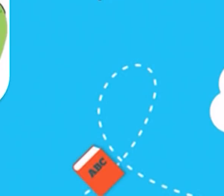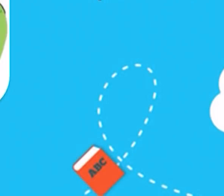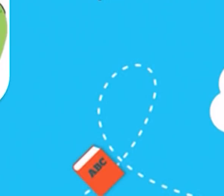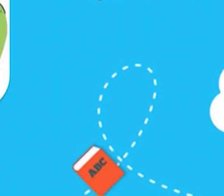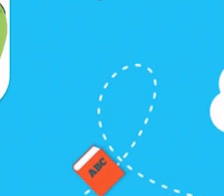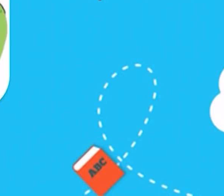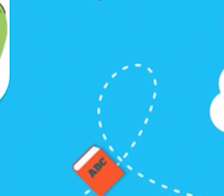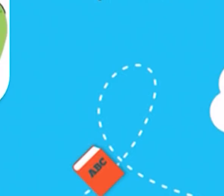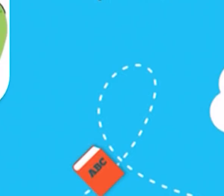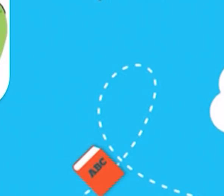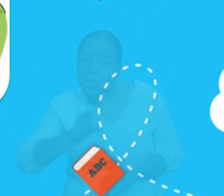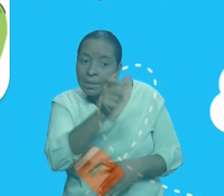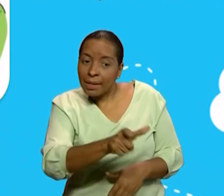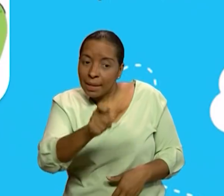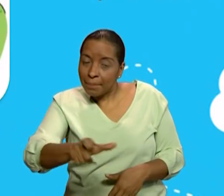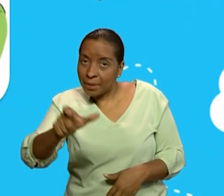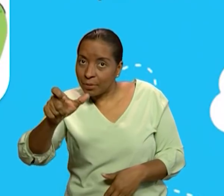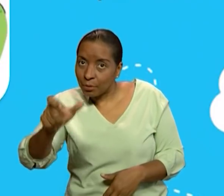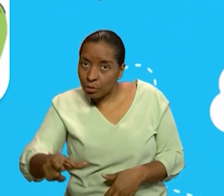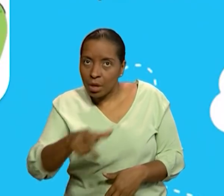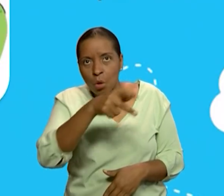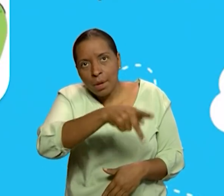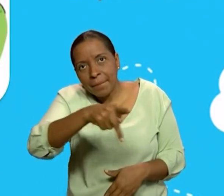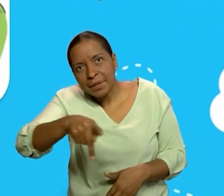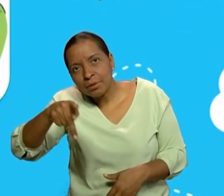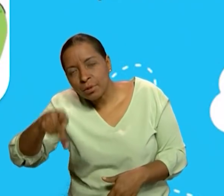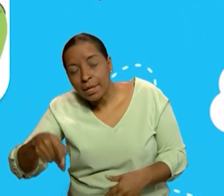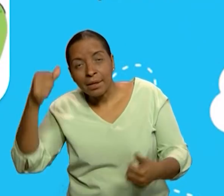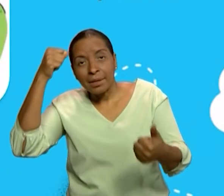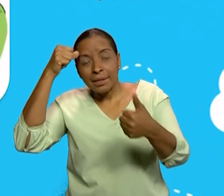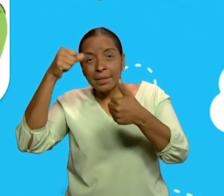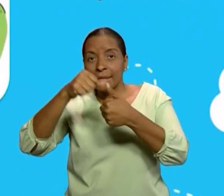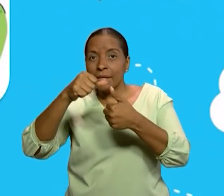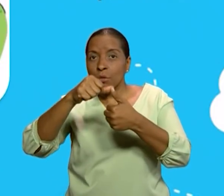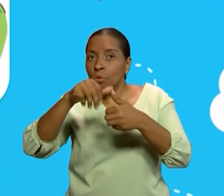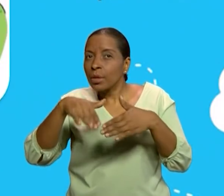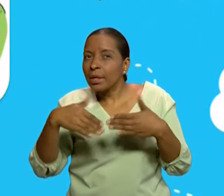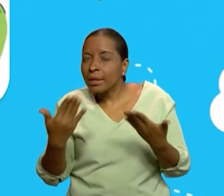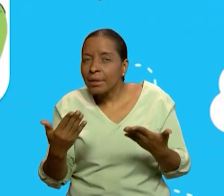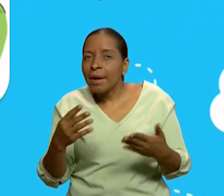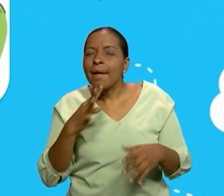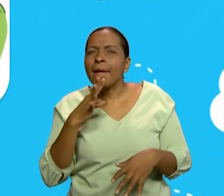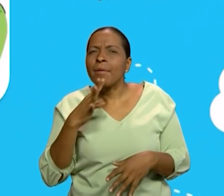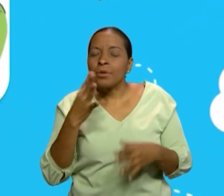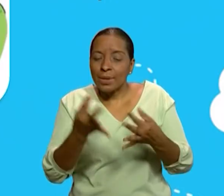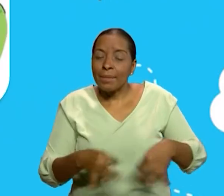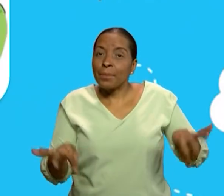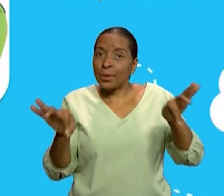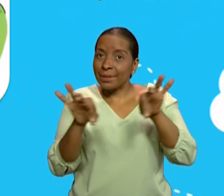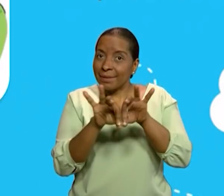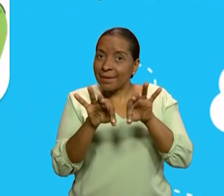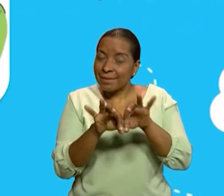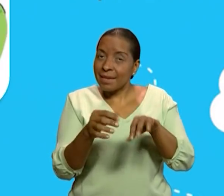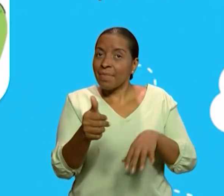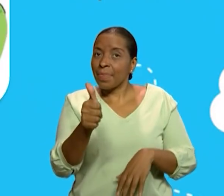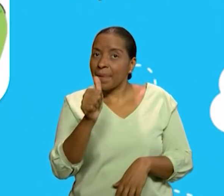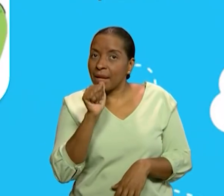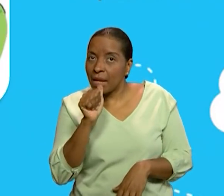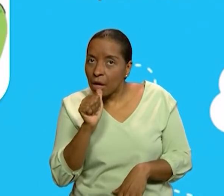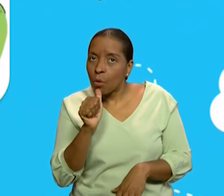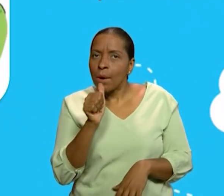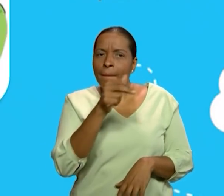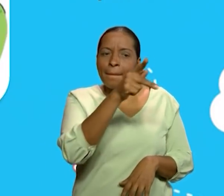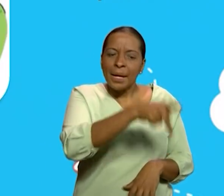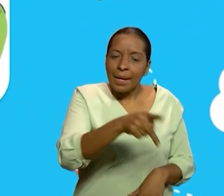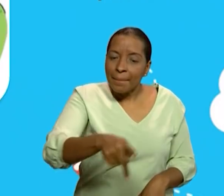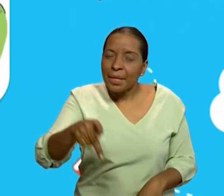personas. Recuerda que hablamos algo. Hablamos algo sobre la importancia del agua para los seres vivos.